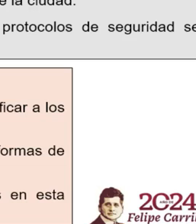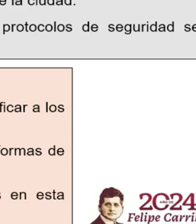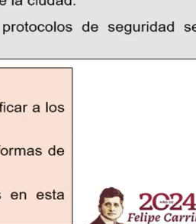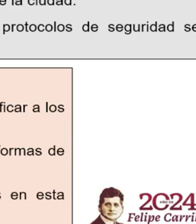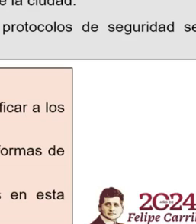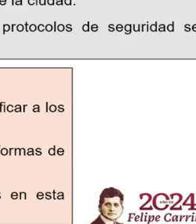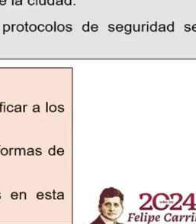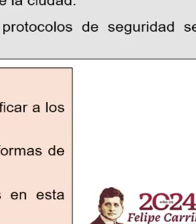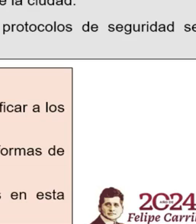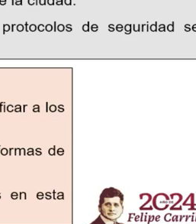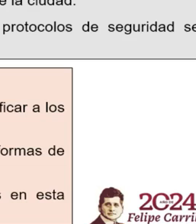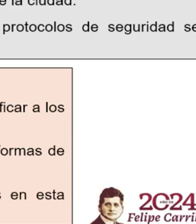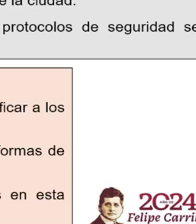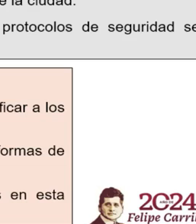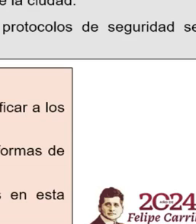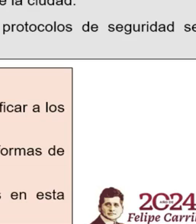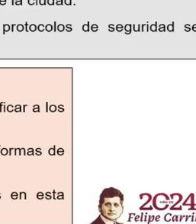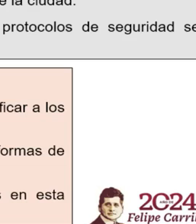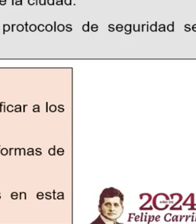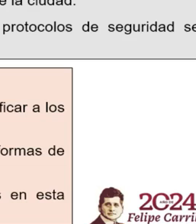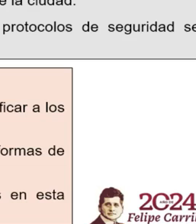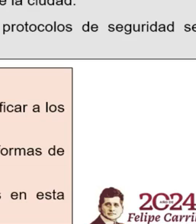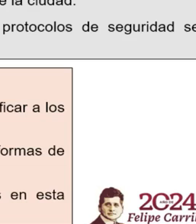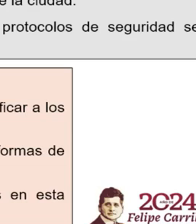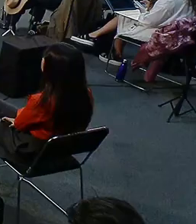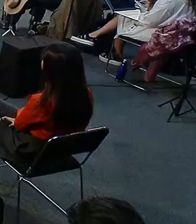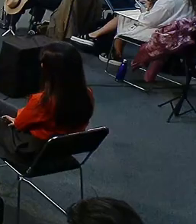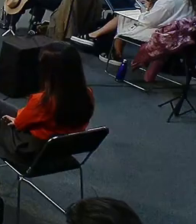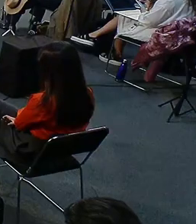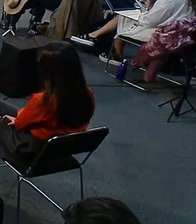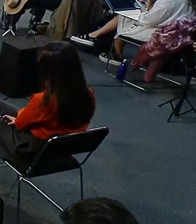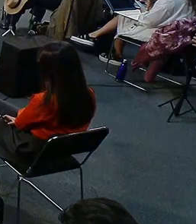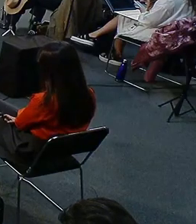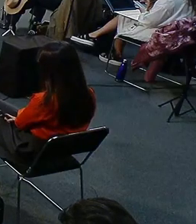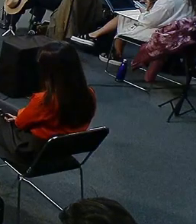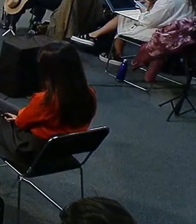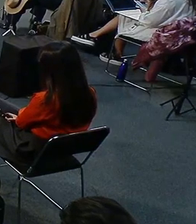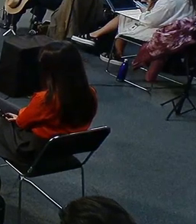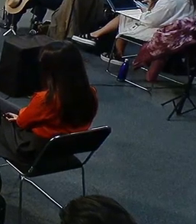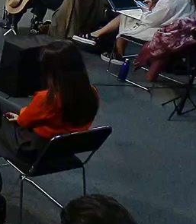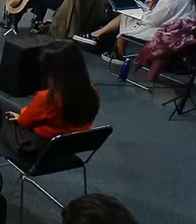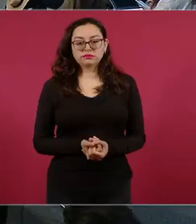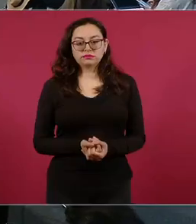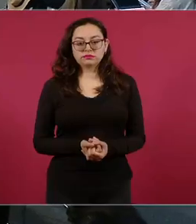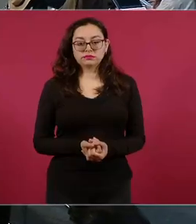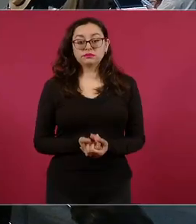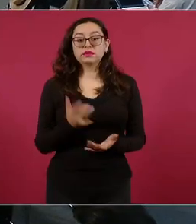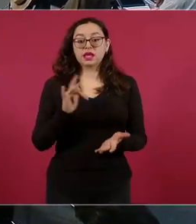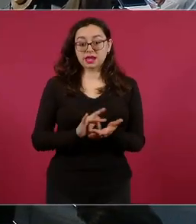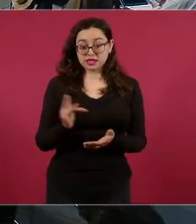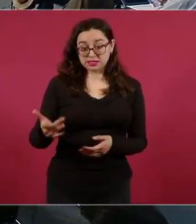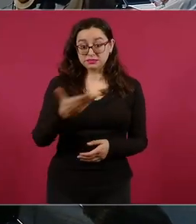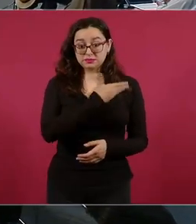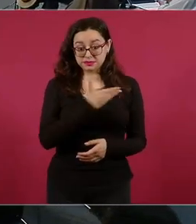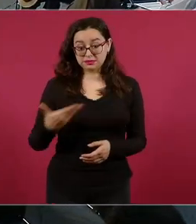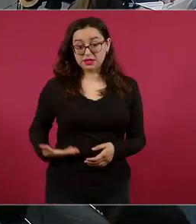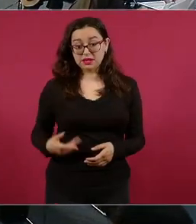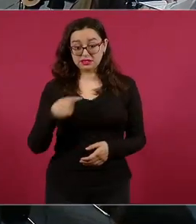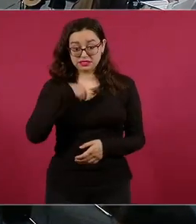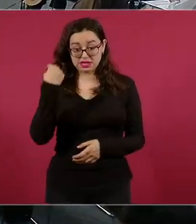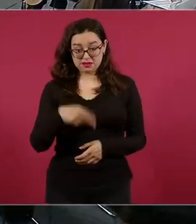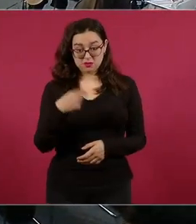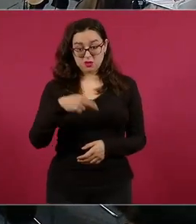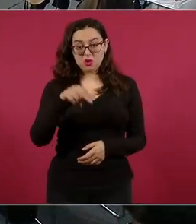Adelante. Gracias, señor presidente. Arturo Pavón, del Chapucero, Efecto Colateral y el portal MX